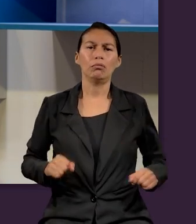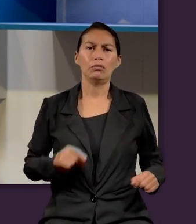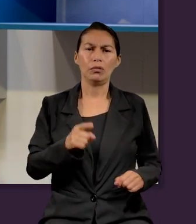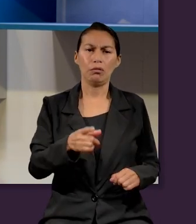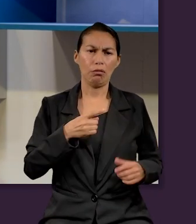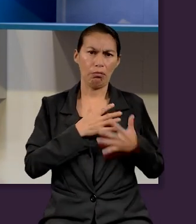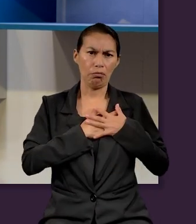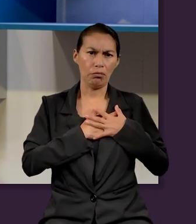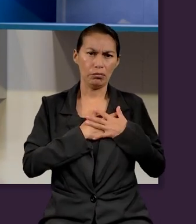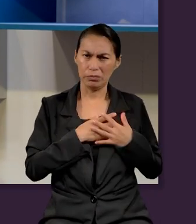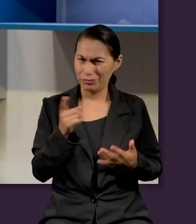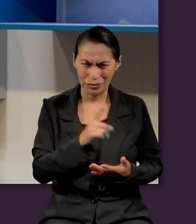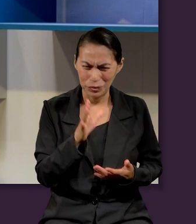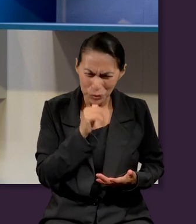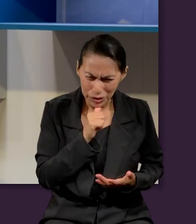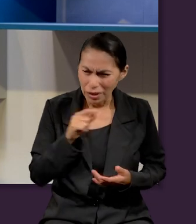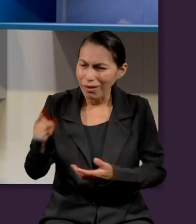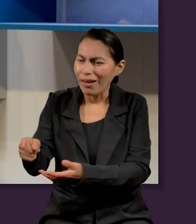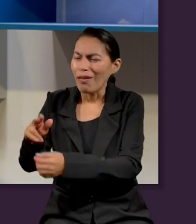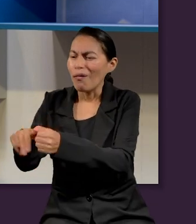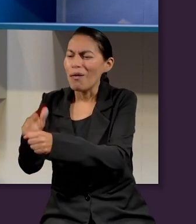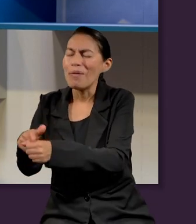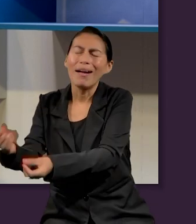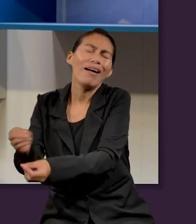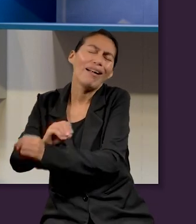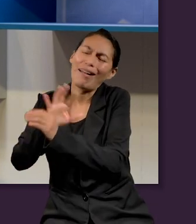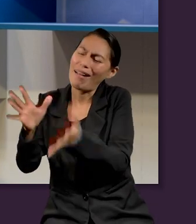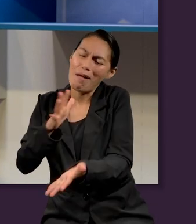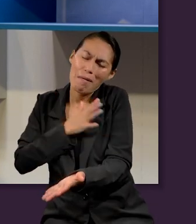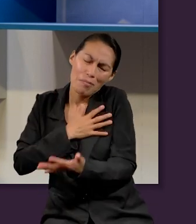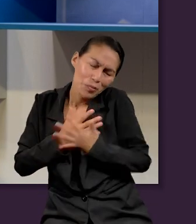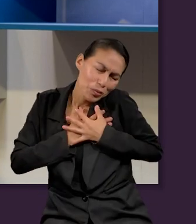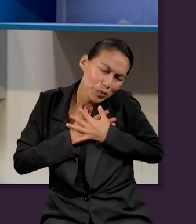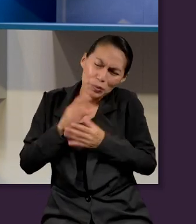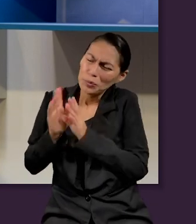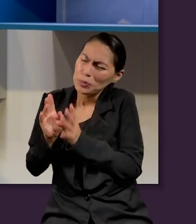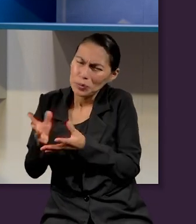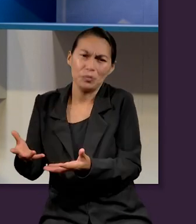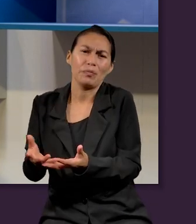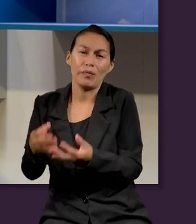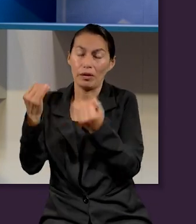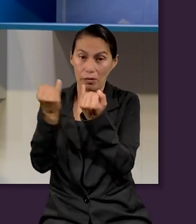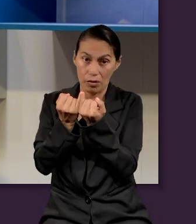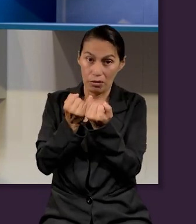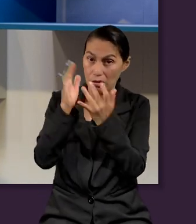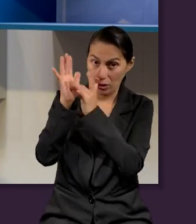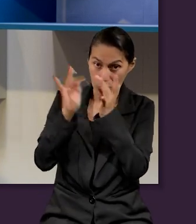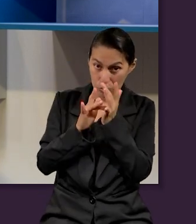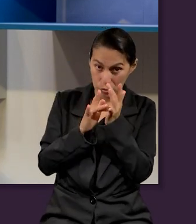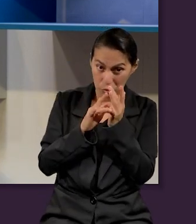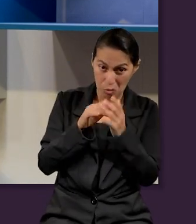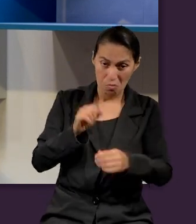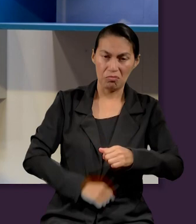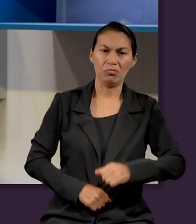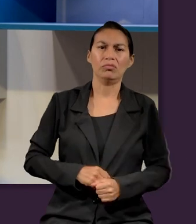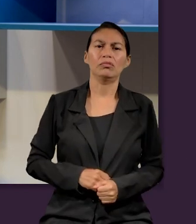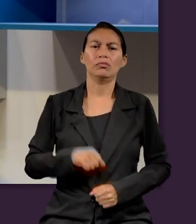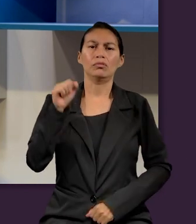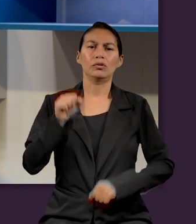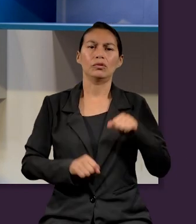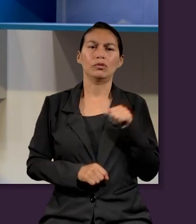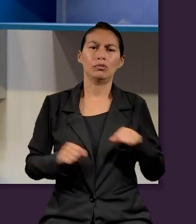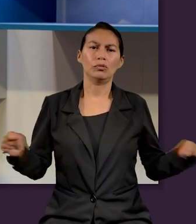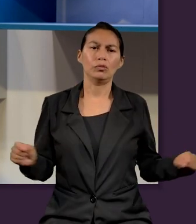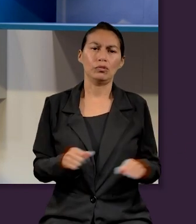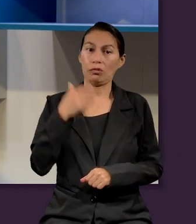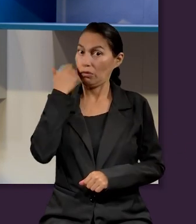solamente uno de ellos va a poder responder a tu amor, que es el perrito de adeveras. Jesús no quiere robots. Jesús quiere hijos